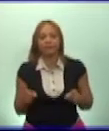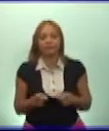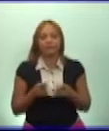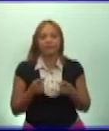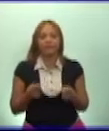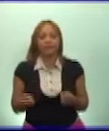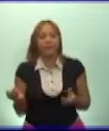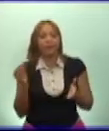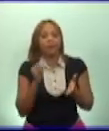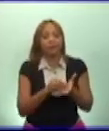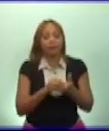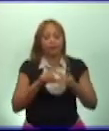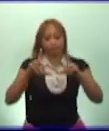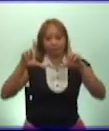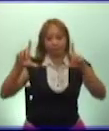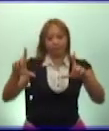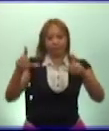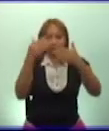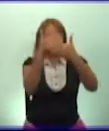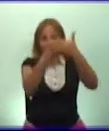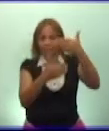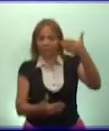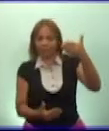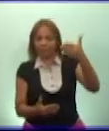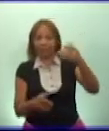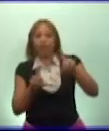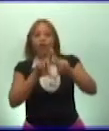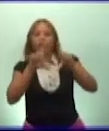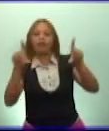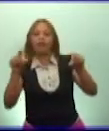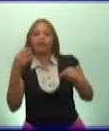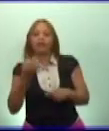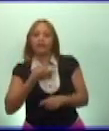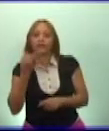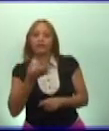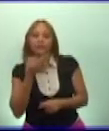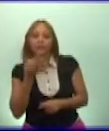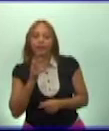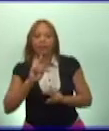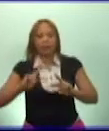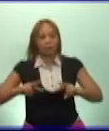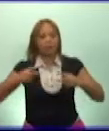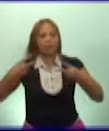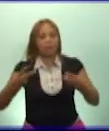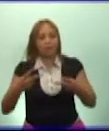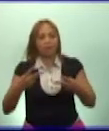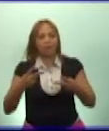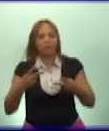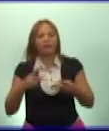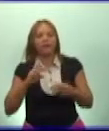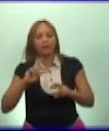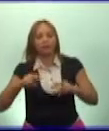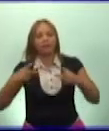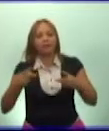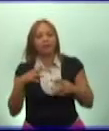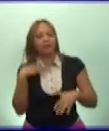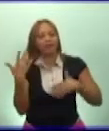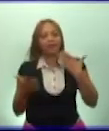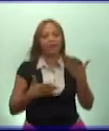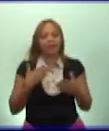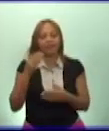Pusieron un cartel, con la frase mencionada, repitiendo alborosada y feliz,